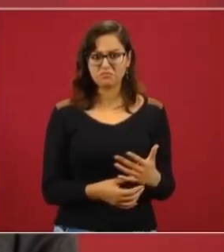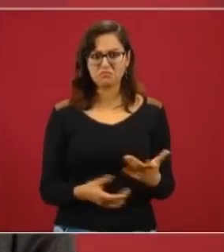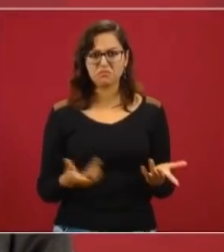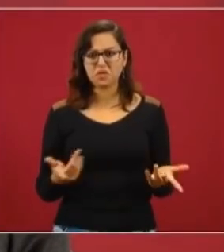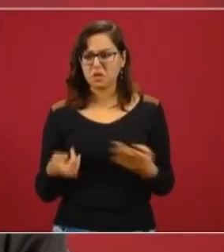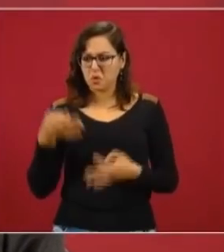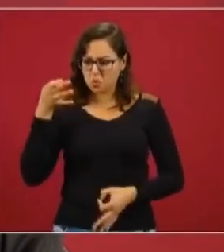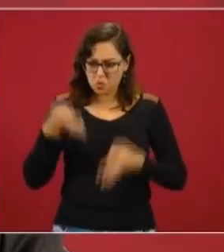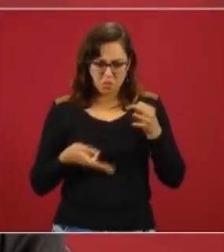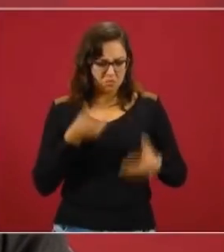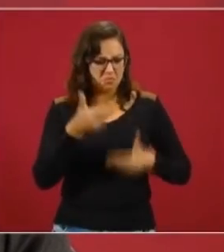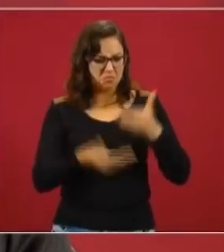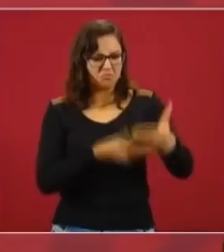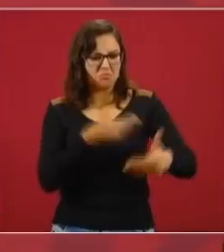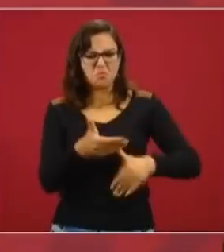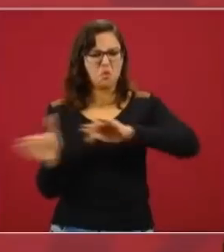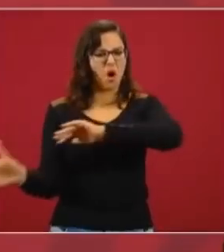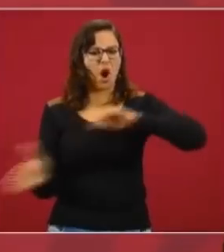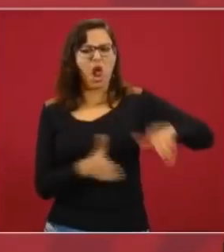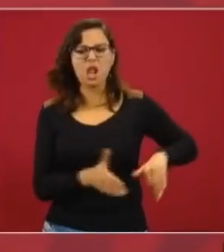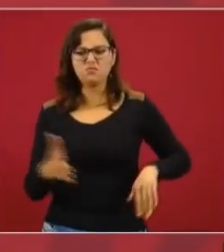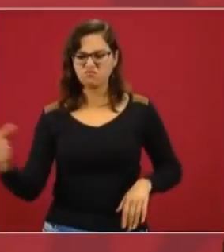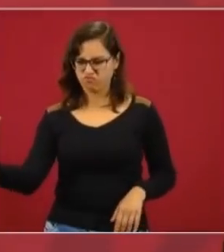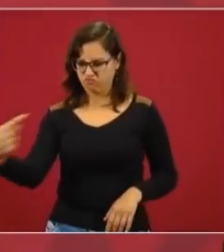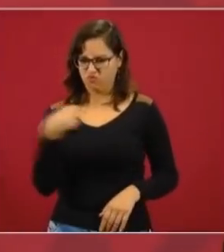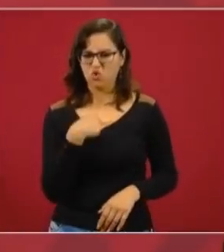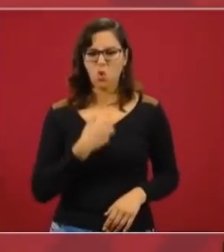mano, por decisión,